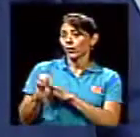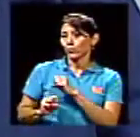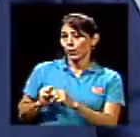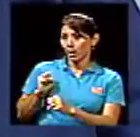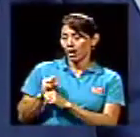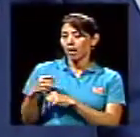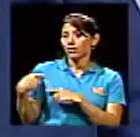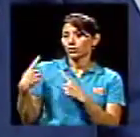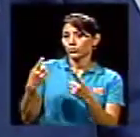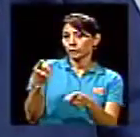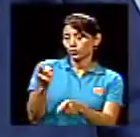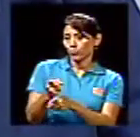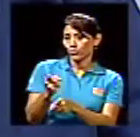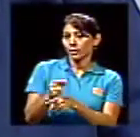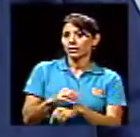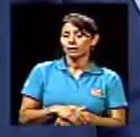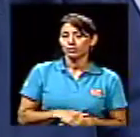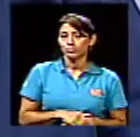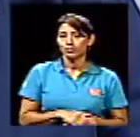correcto, sí, señor.